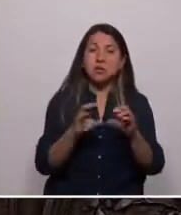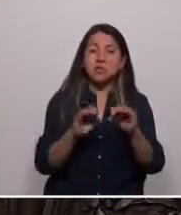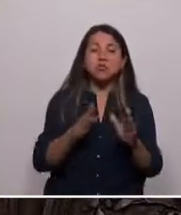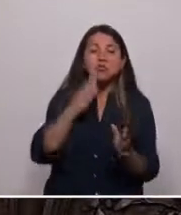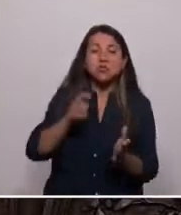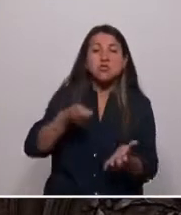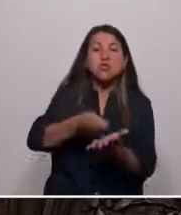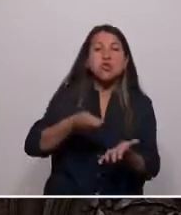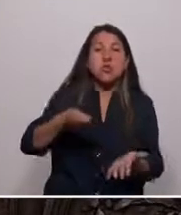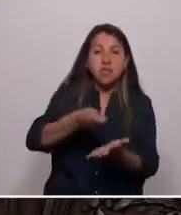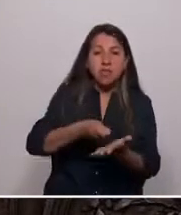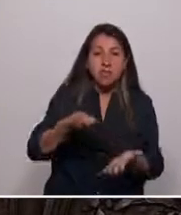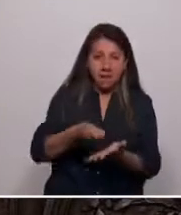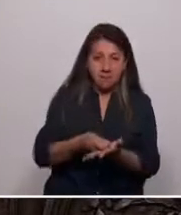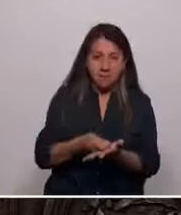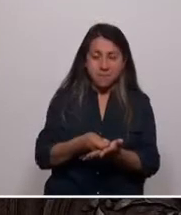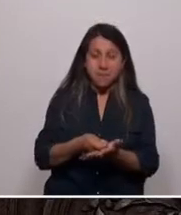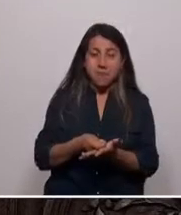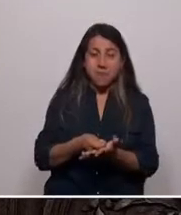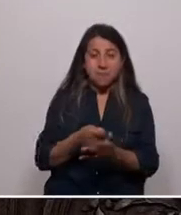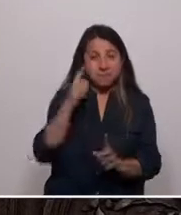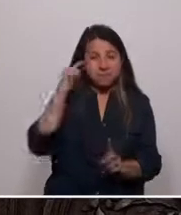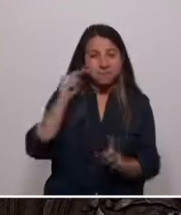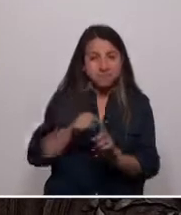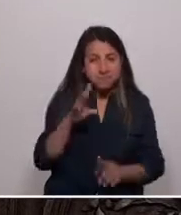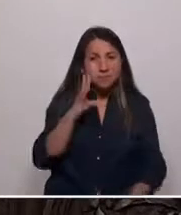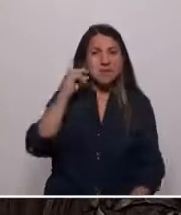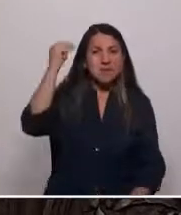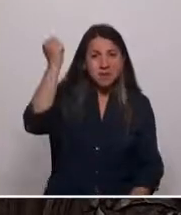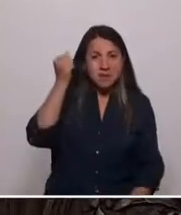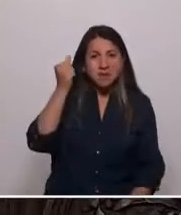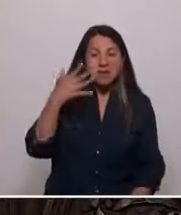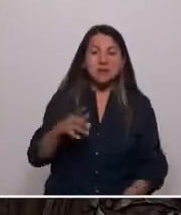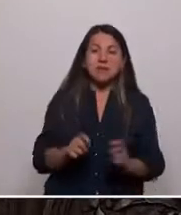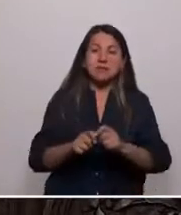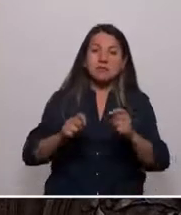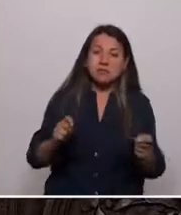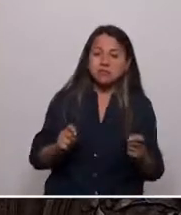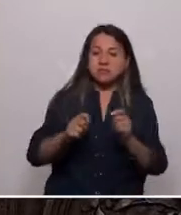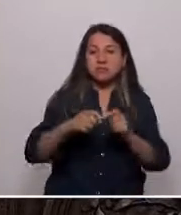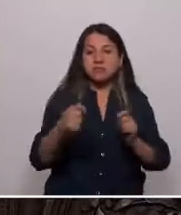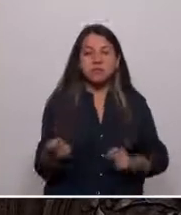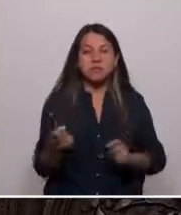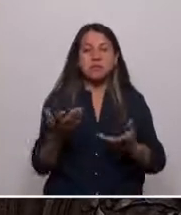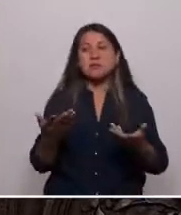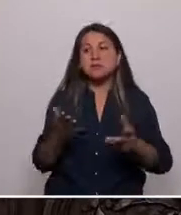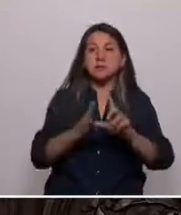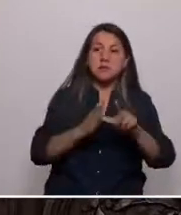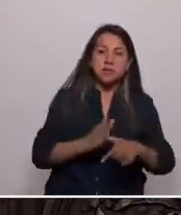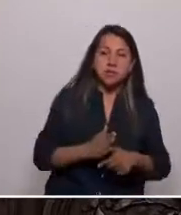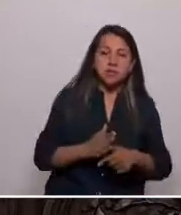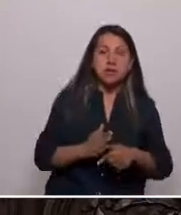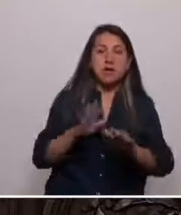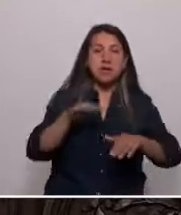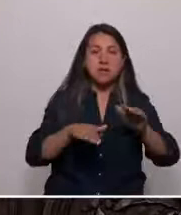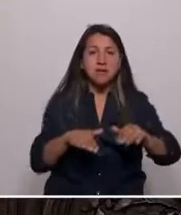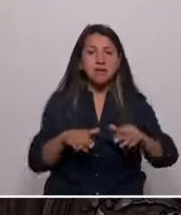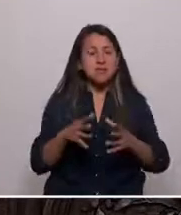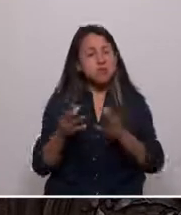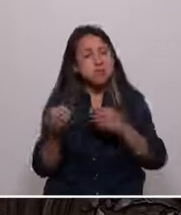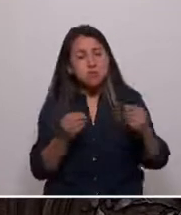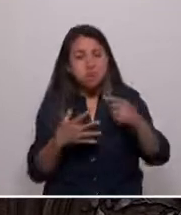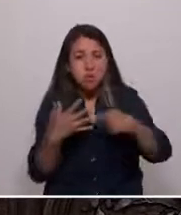que supone férreamente a la idea chilena de la meritocracia. Esa que no hace más que invisibilizar una serie de inequidades